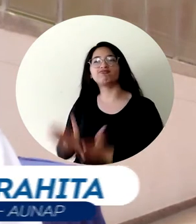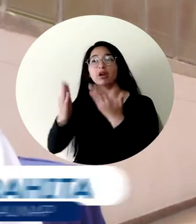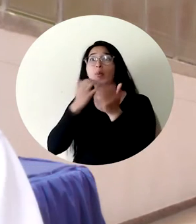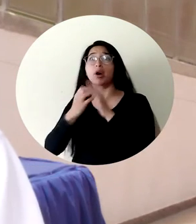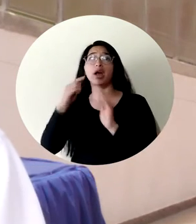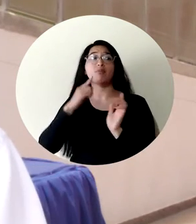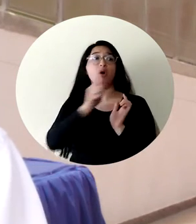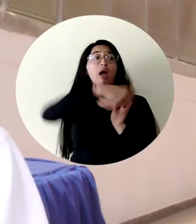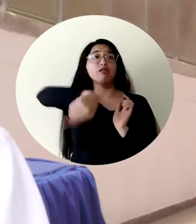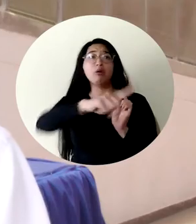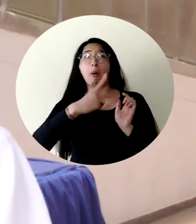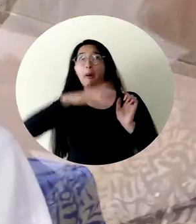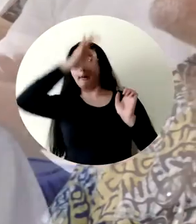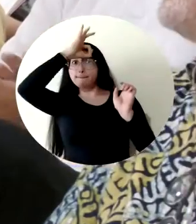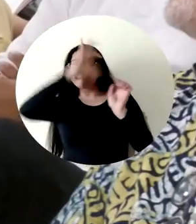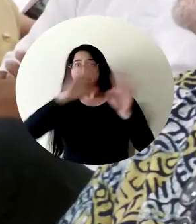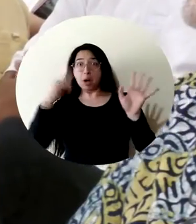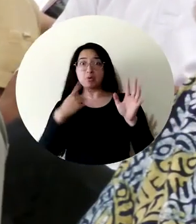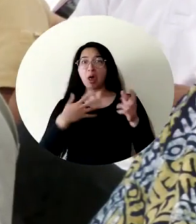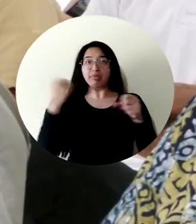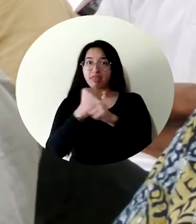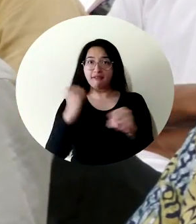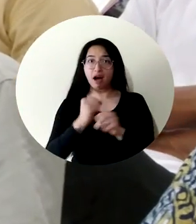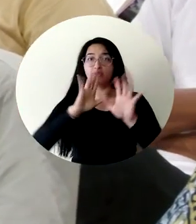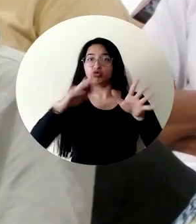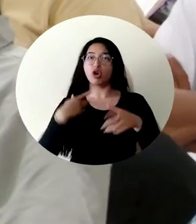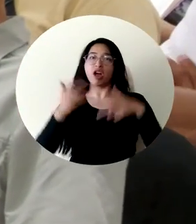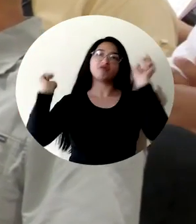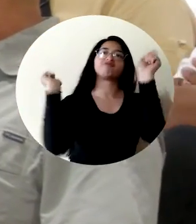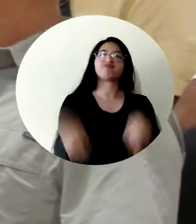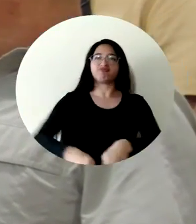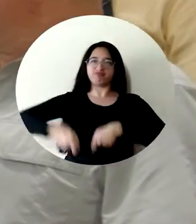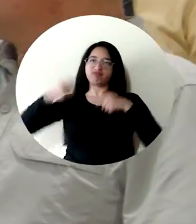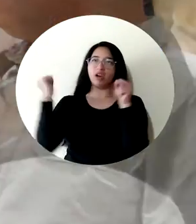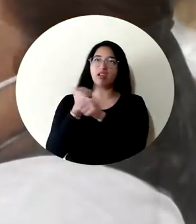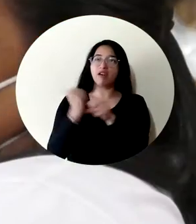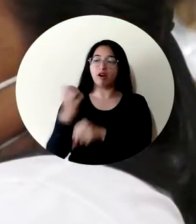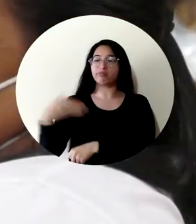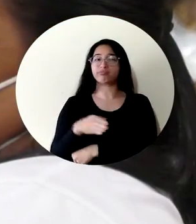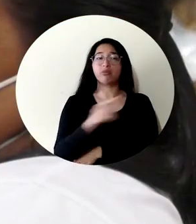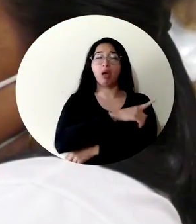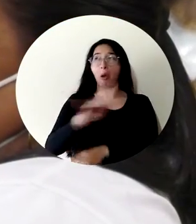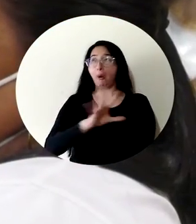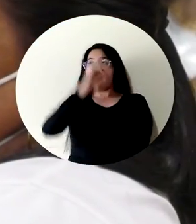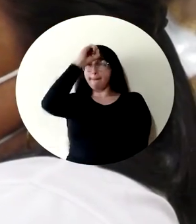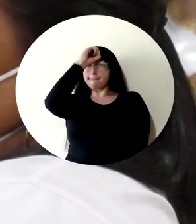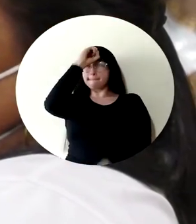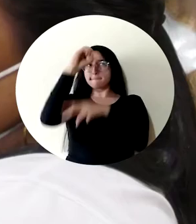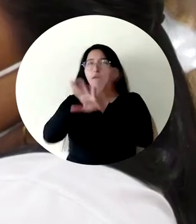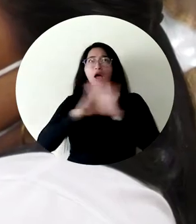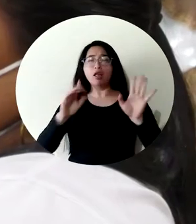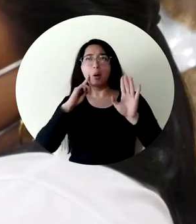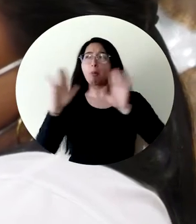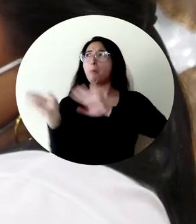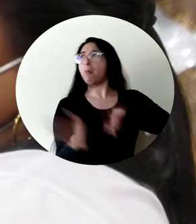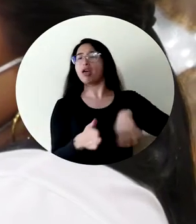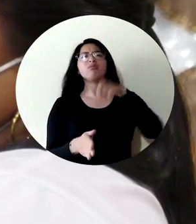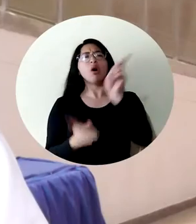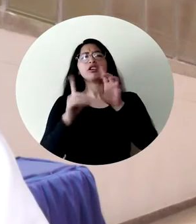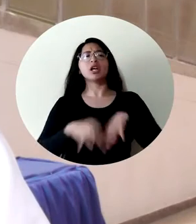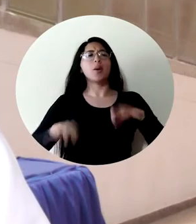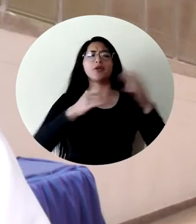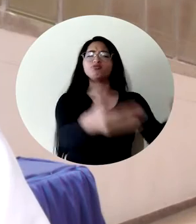medidas sin conocimiento de parte de los pescadores, sin su participación, no estamos haciendo nada. Tenemos que involucrarlos, tenemos que